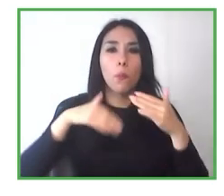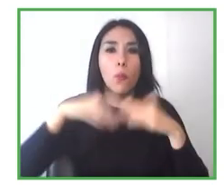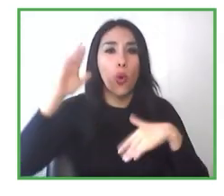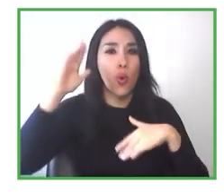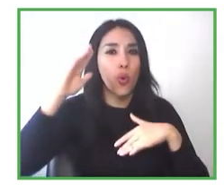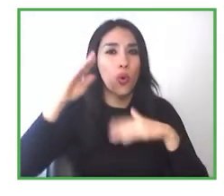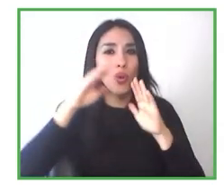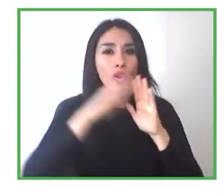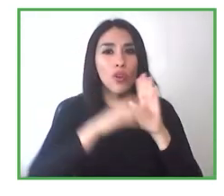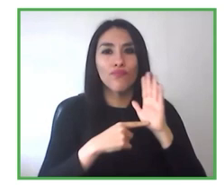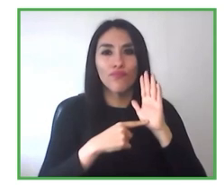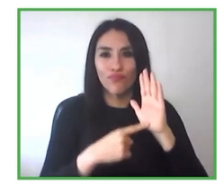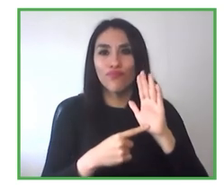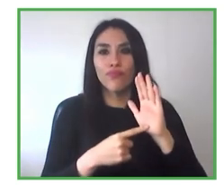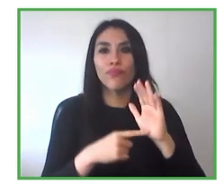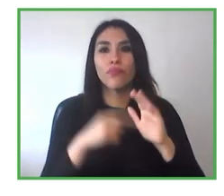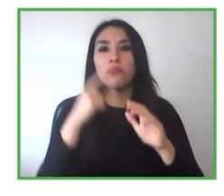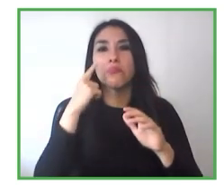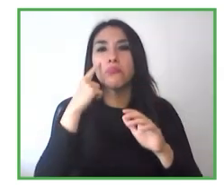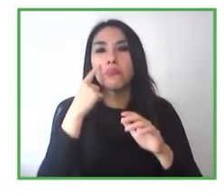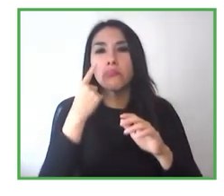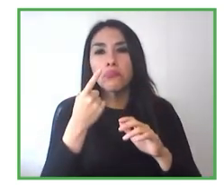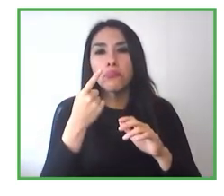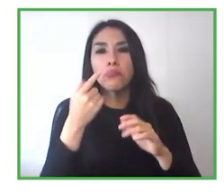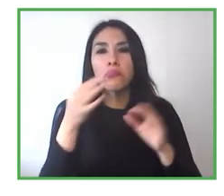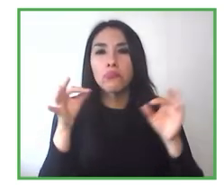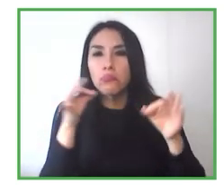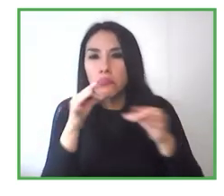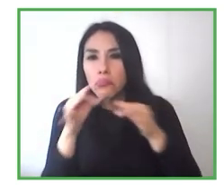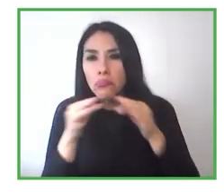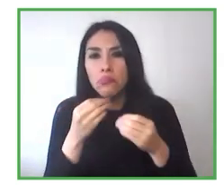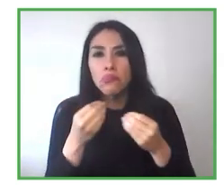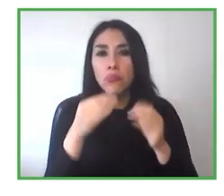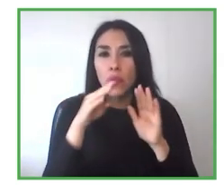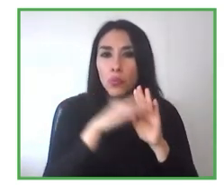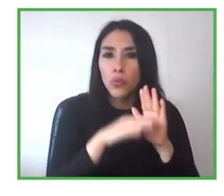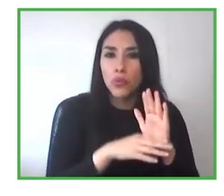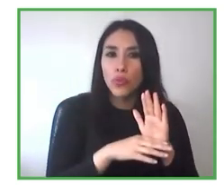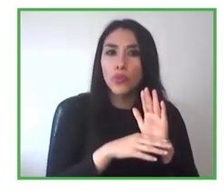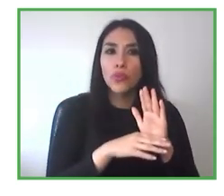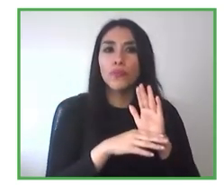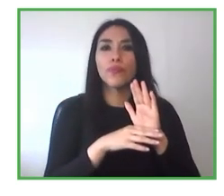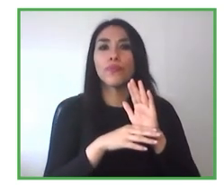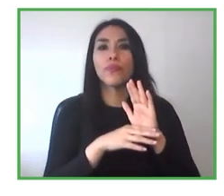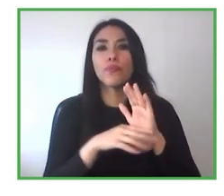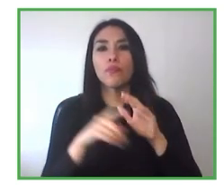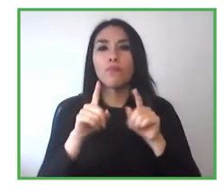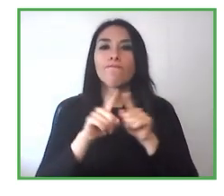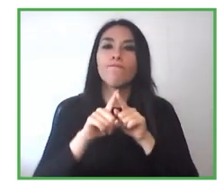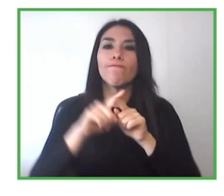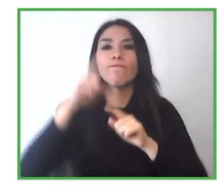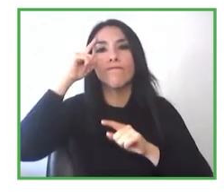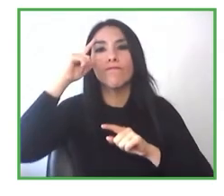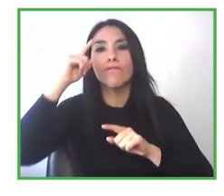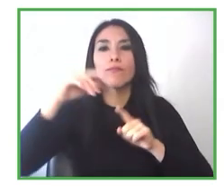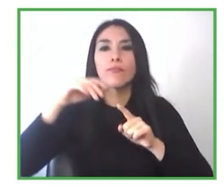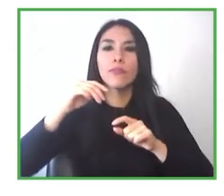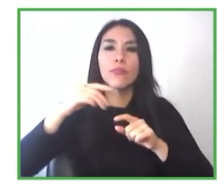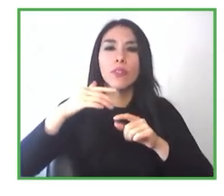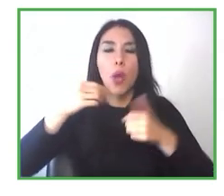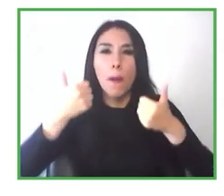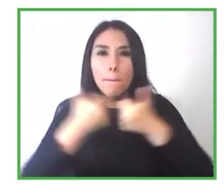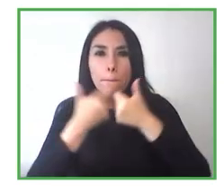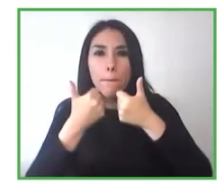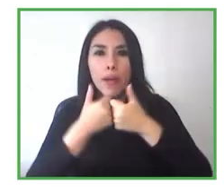entregan las instrucciones. Pero también en una empresa profesional, con unos cargos más de alta calificación, ahí tal vez